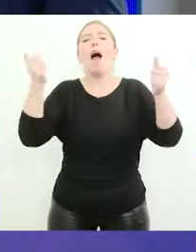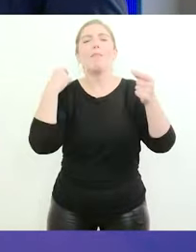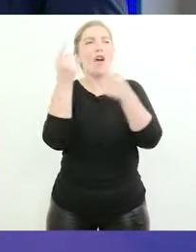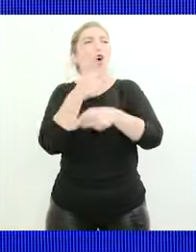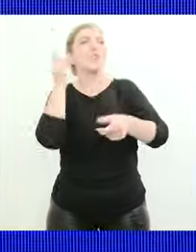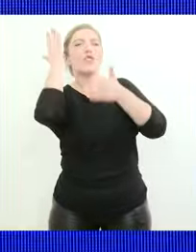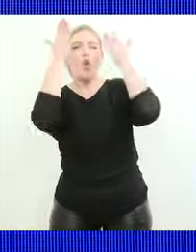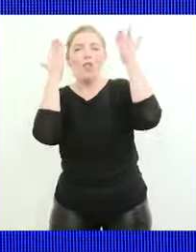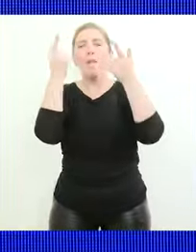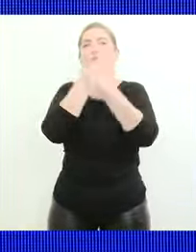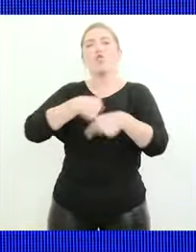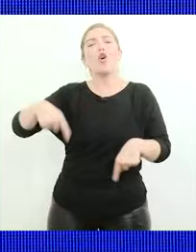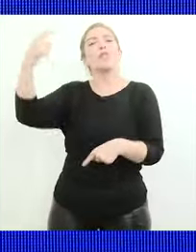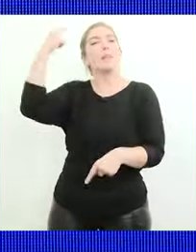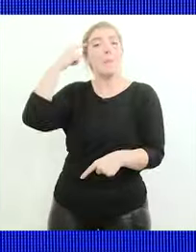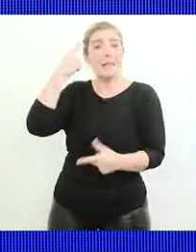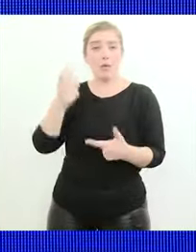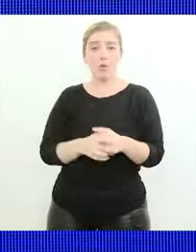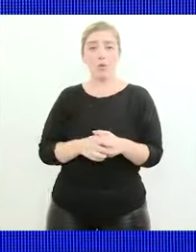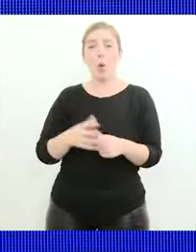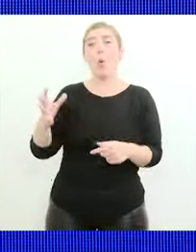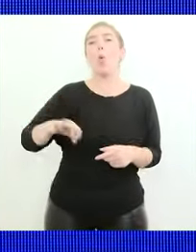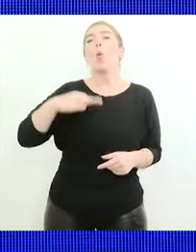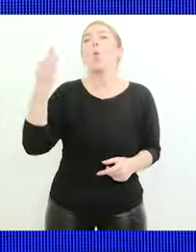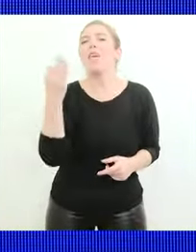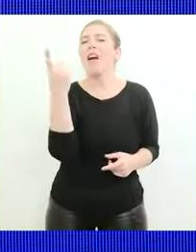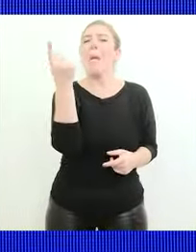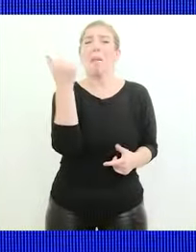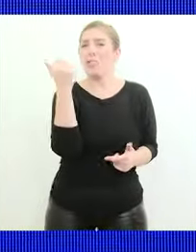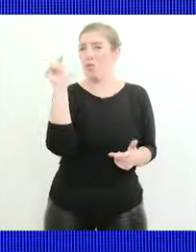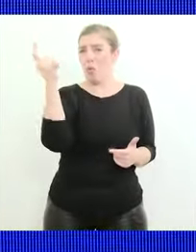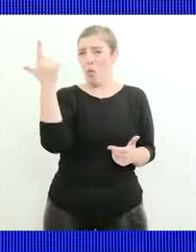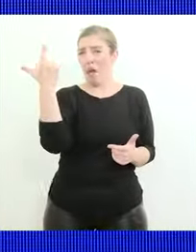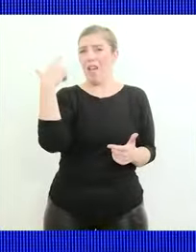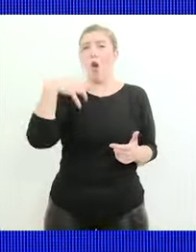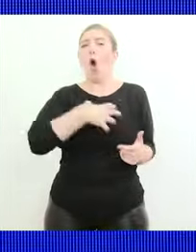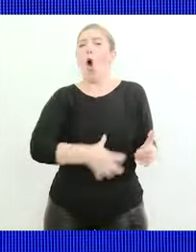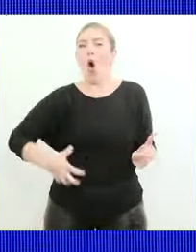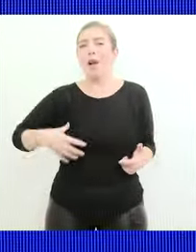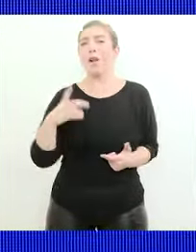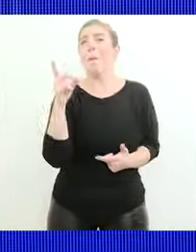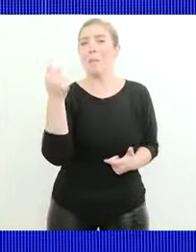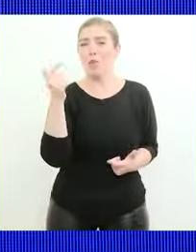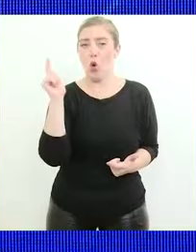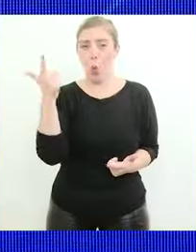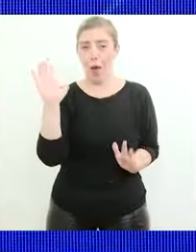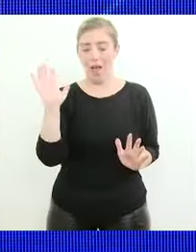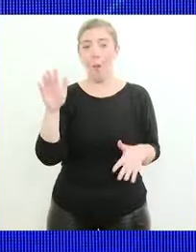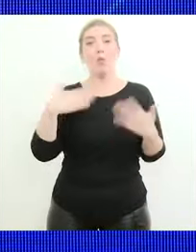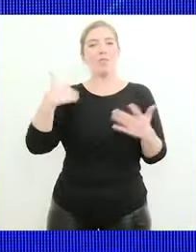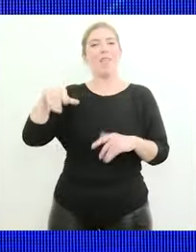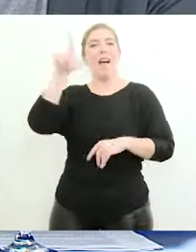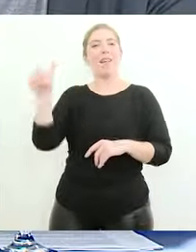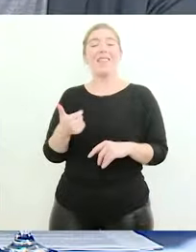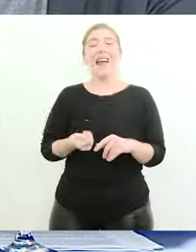pensamos la vida no tiene precio los órganos no tienen precio por eso Argentina tiene desde hace